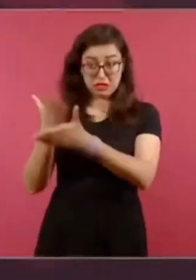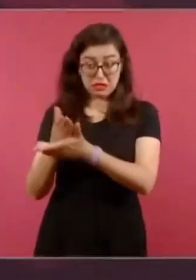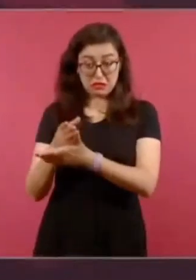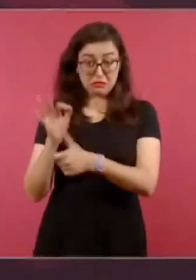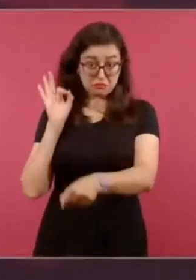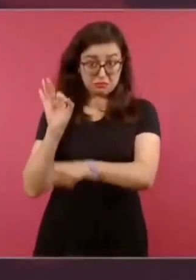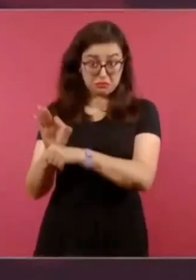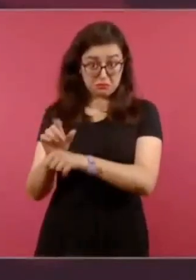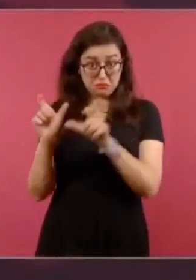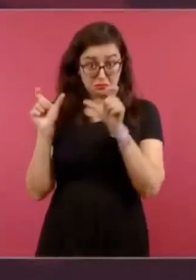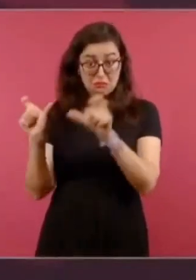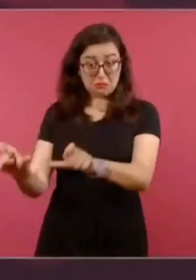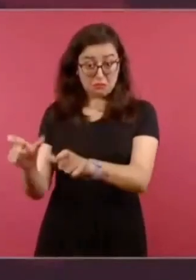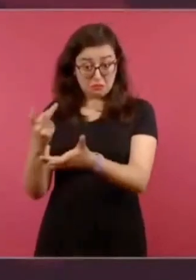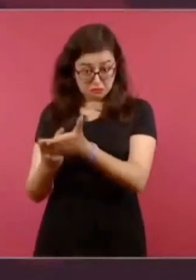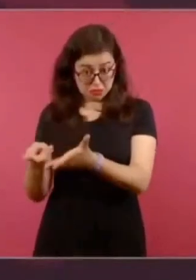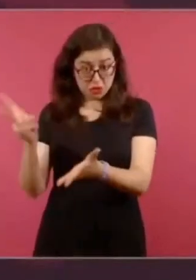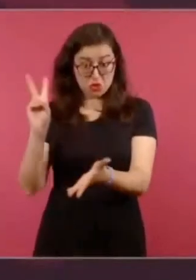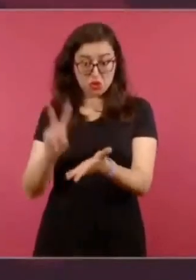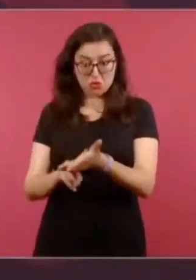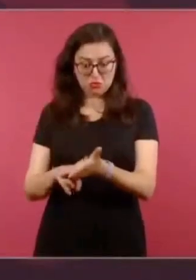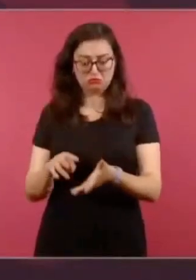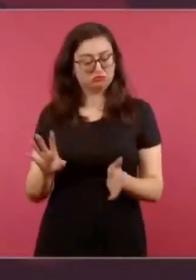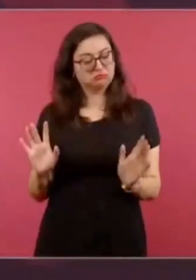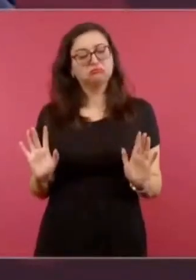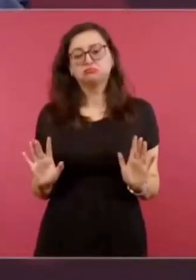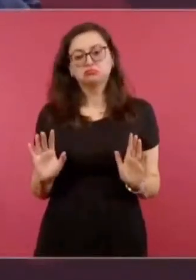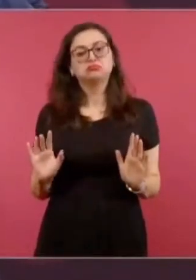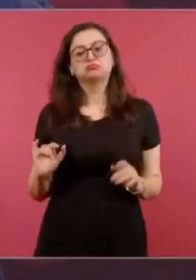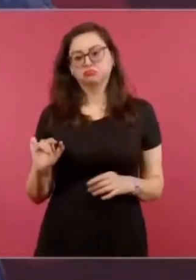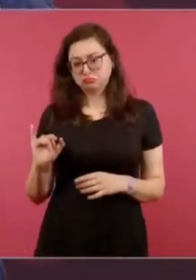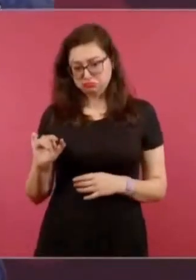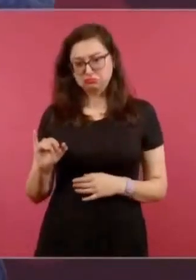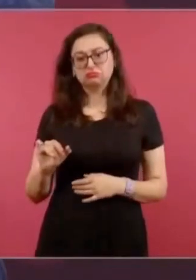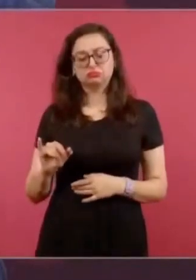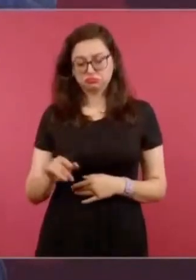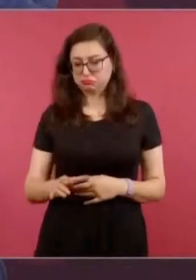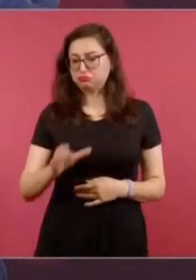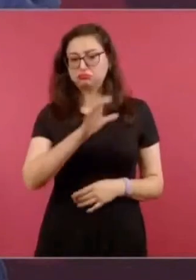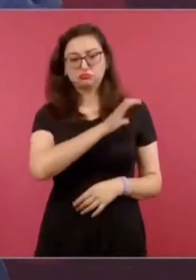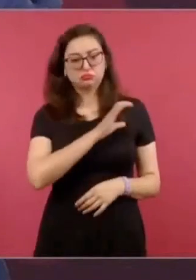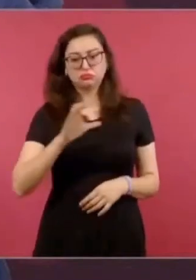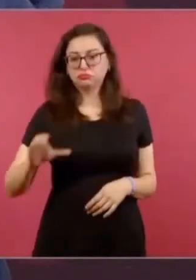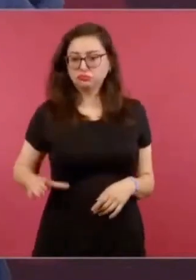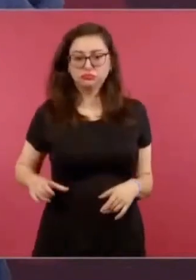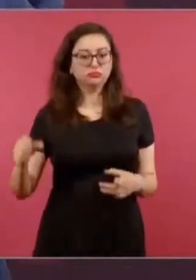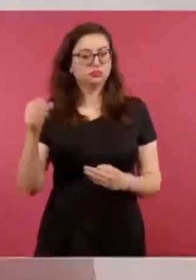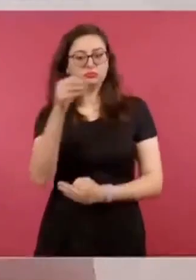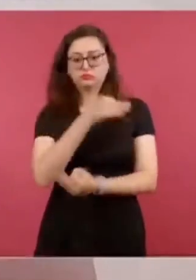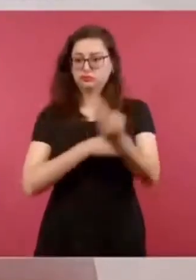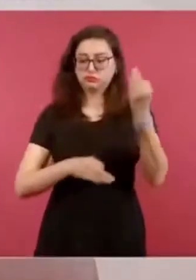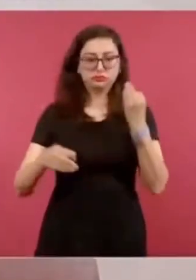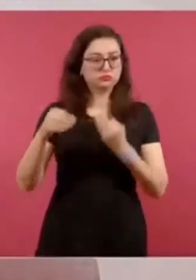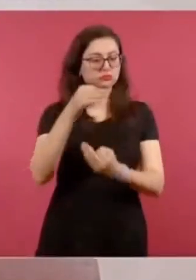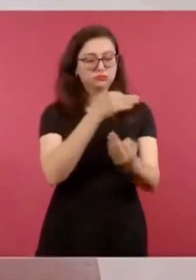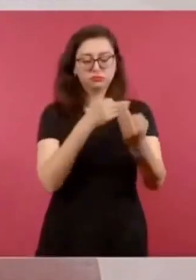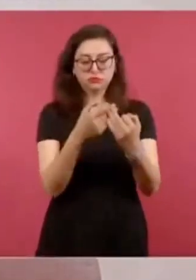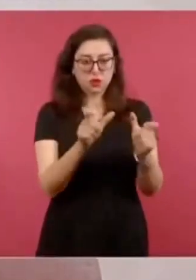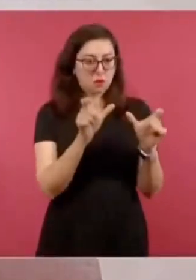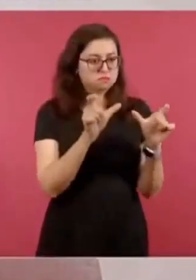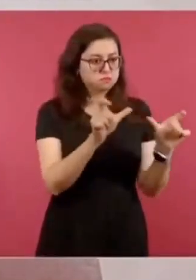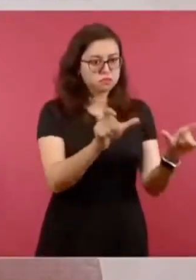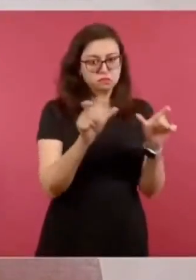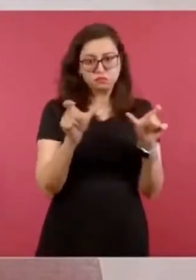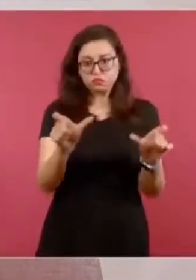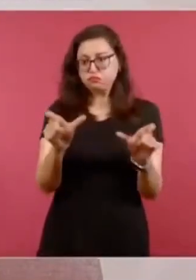candidatos, se les está apoyando con seguridad. Hoy